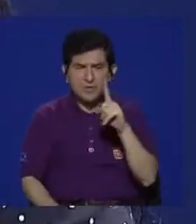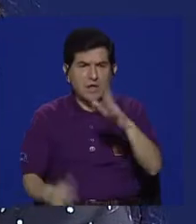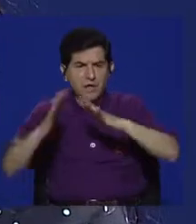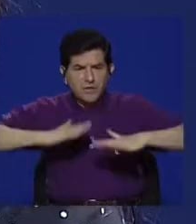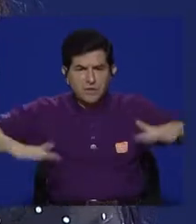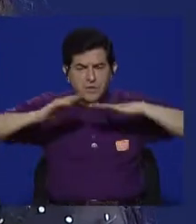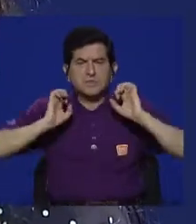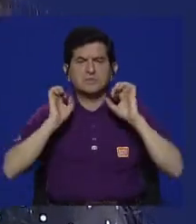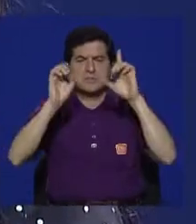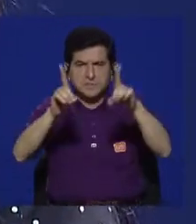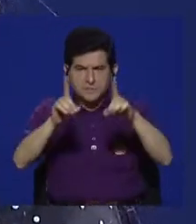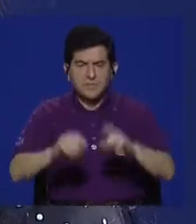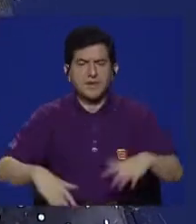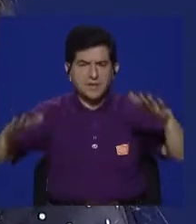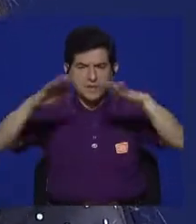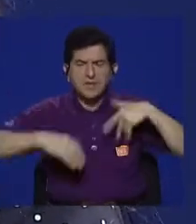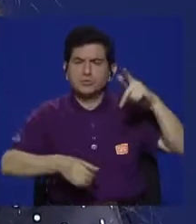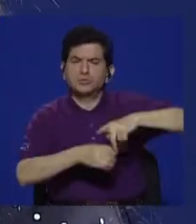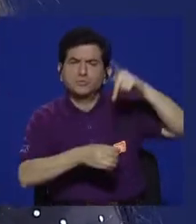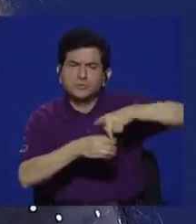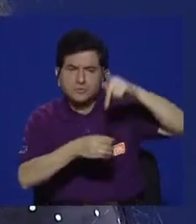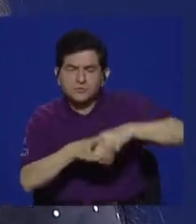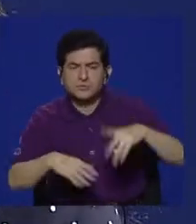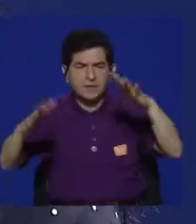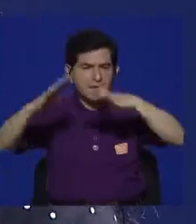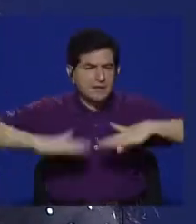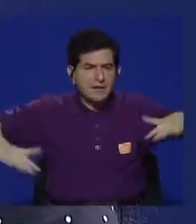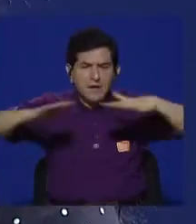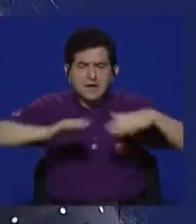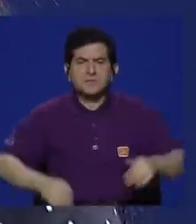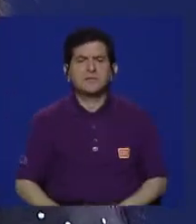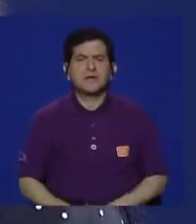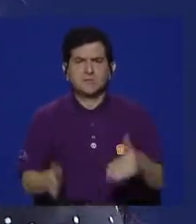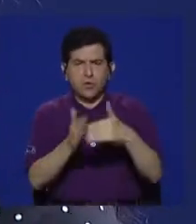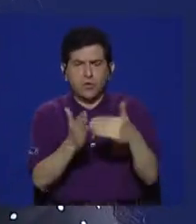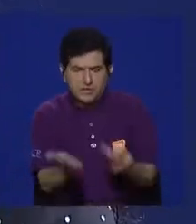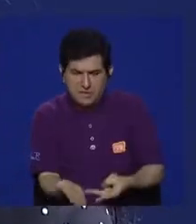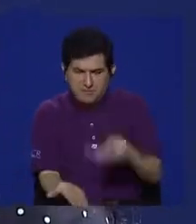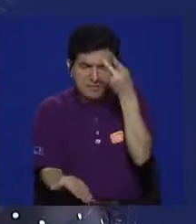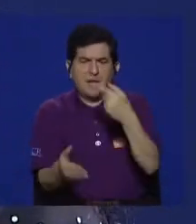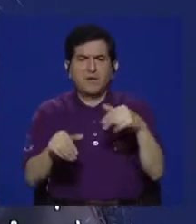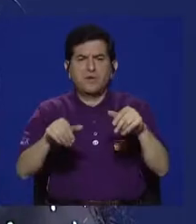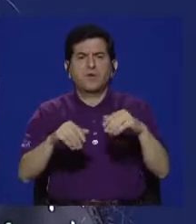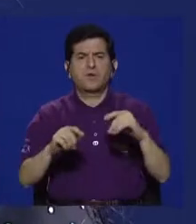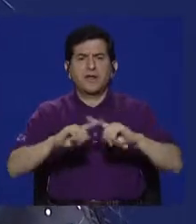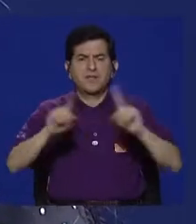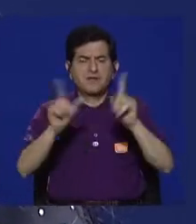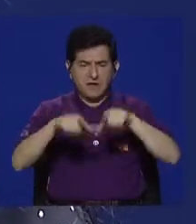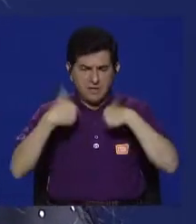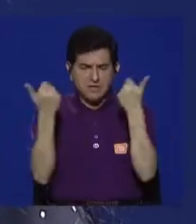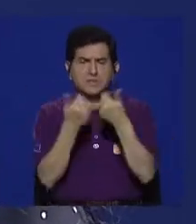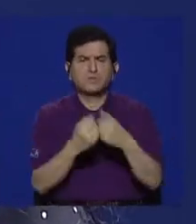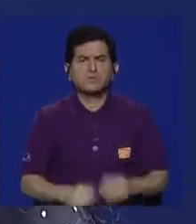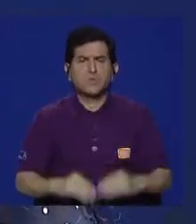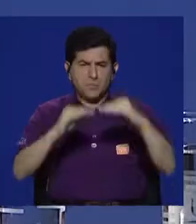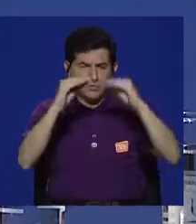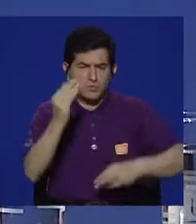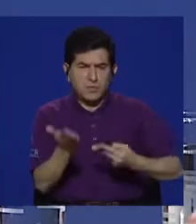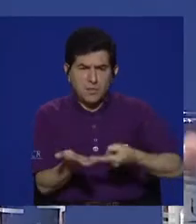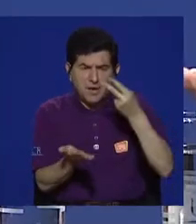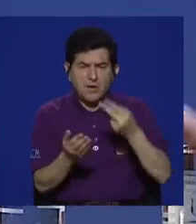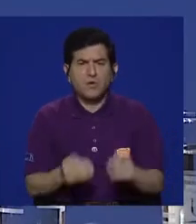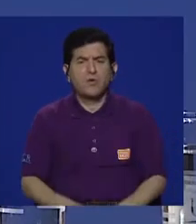de la radio como un espacio educativo, como un espacio participativo, como un espacio de reivindicación de sectores marginados,